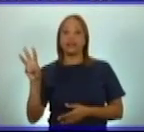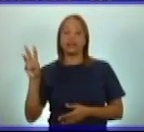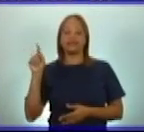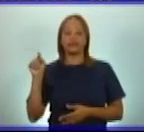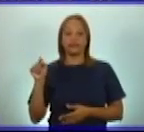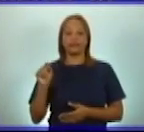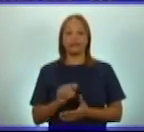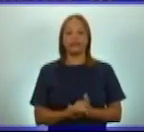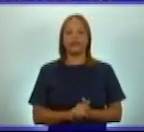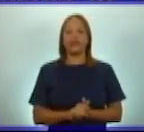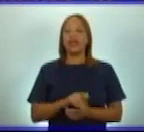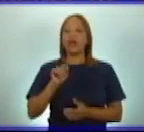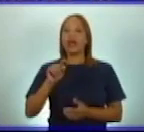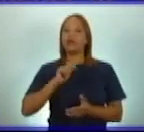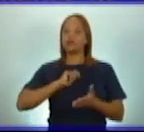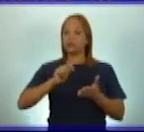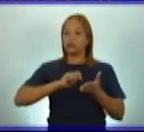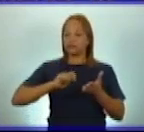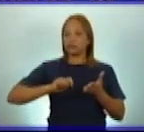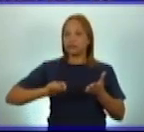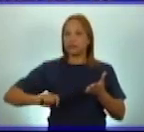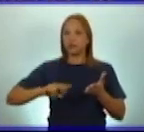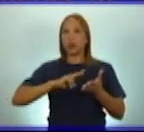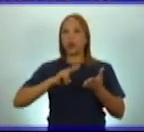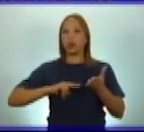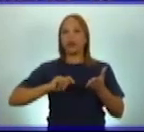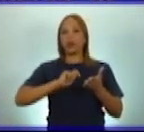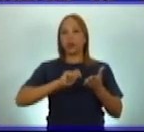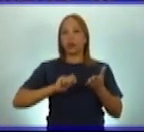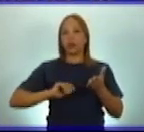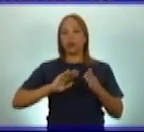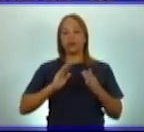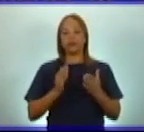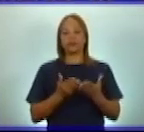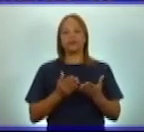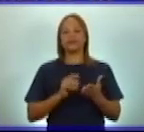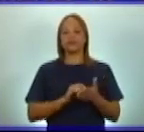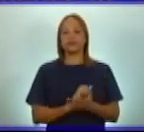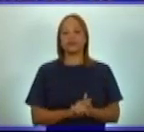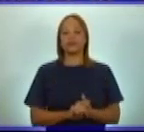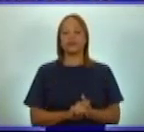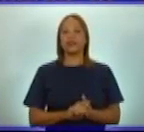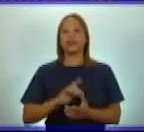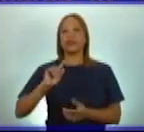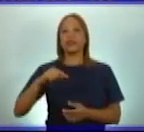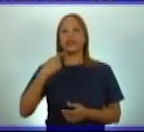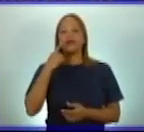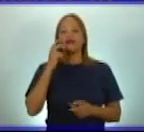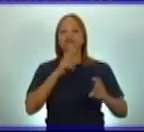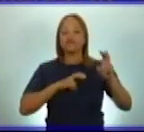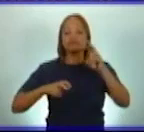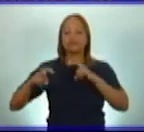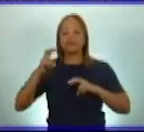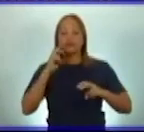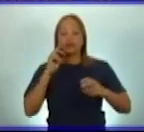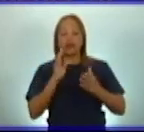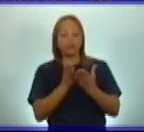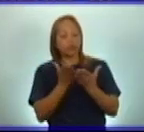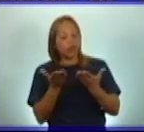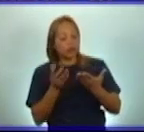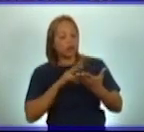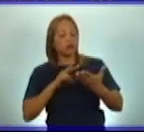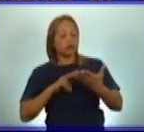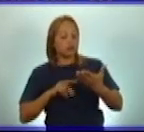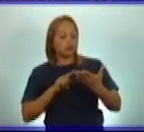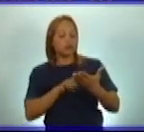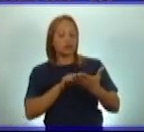puedes anotar y la irás buscando en tu libro de texto